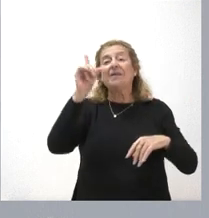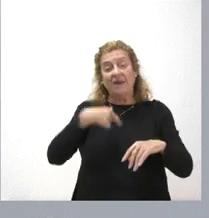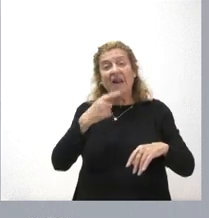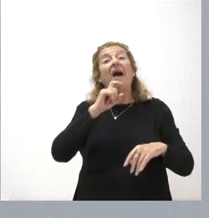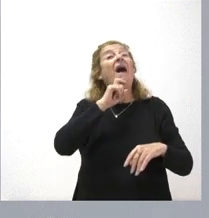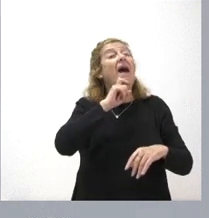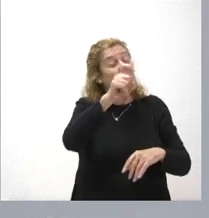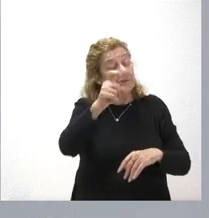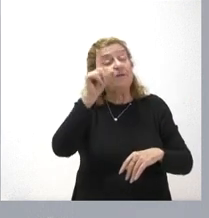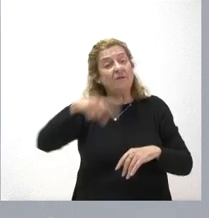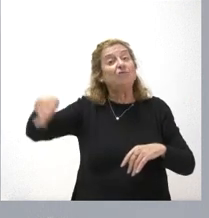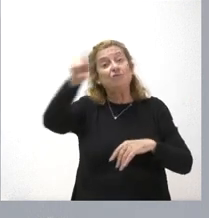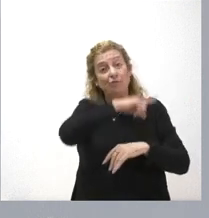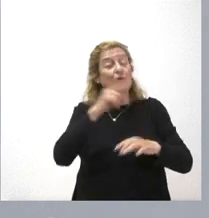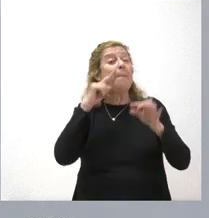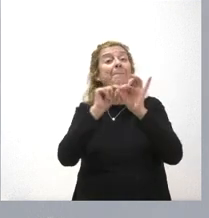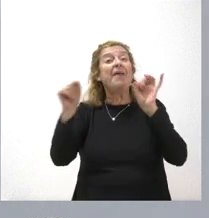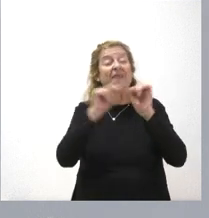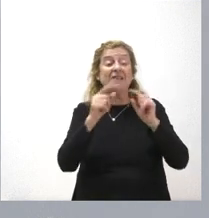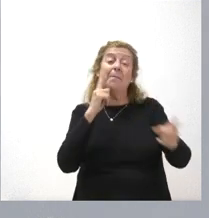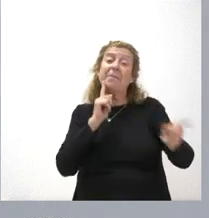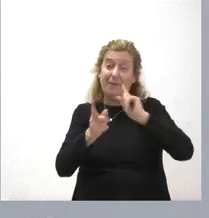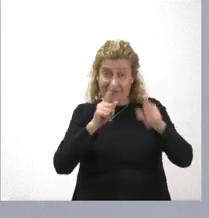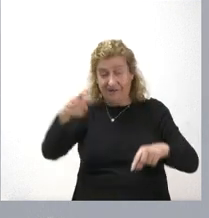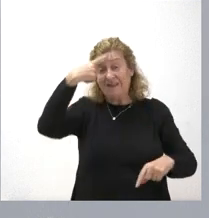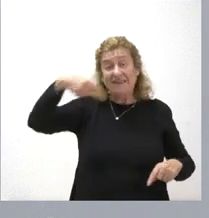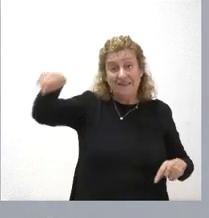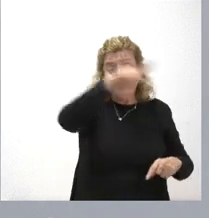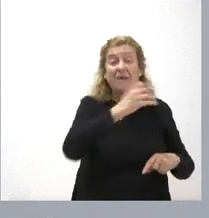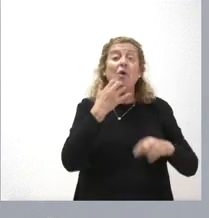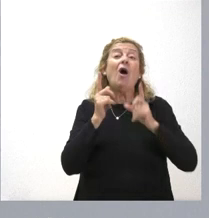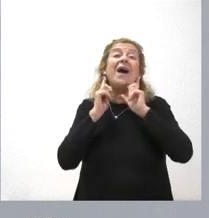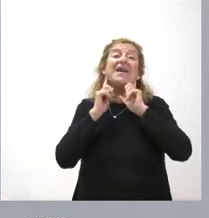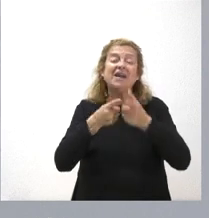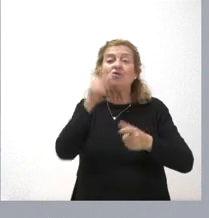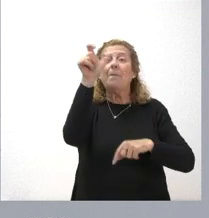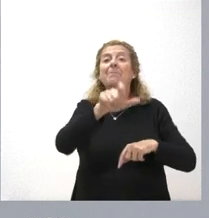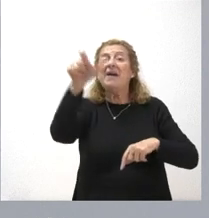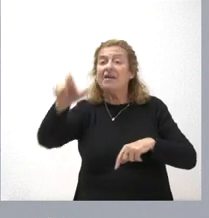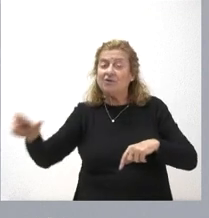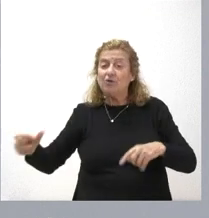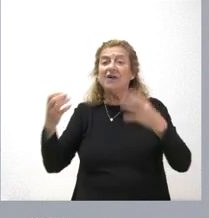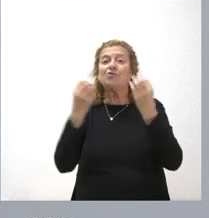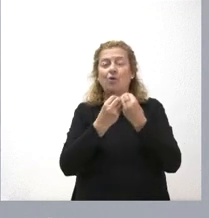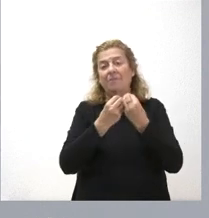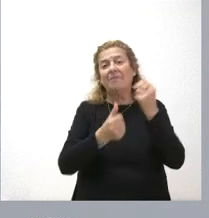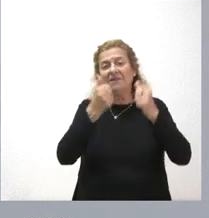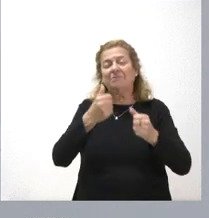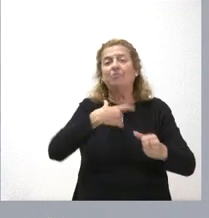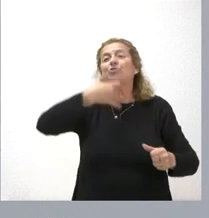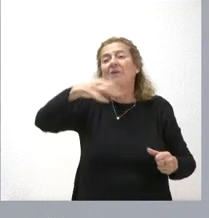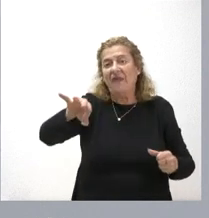todas las medidas preventivas que hemos aprendido en el conjunto de los ciudadanos, especialmente en casos de personas con mayores posibilidades